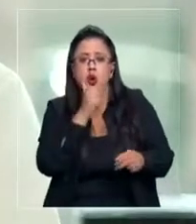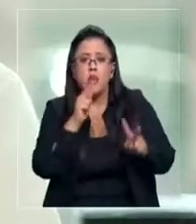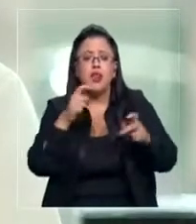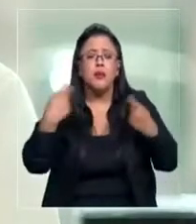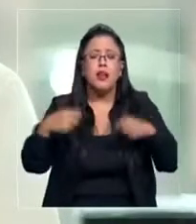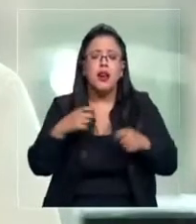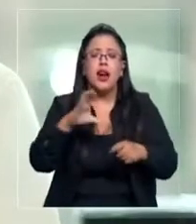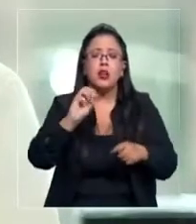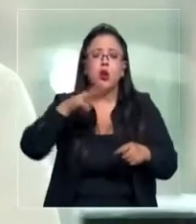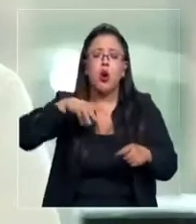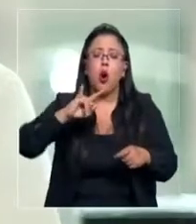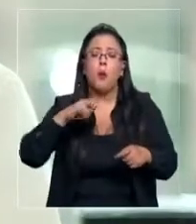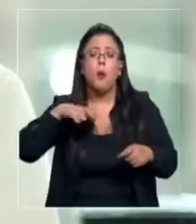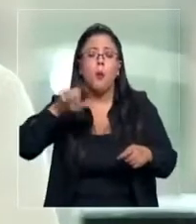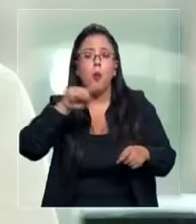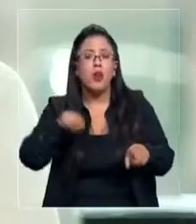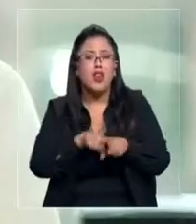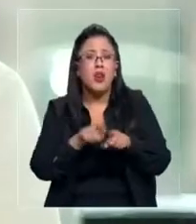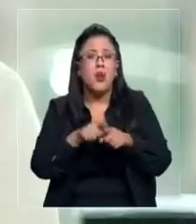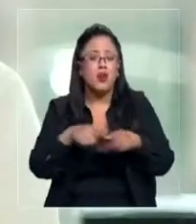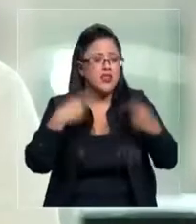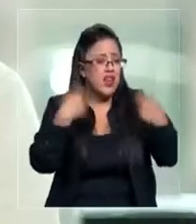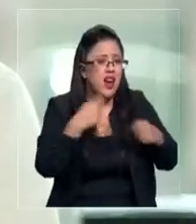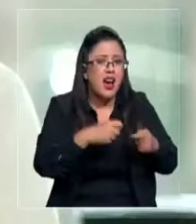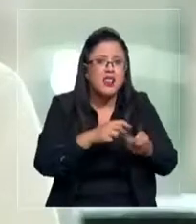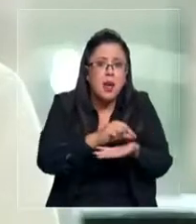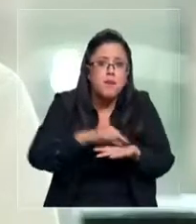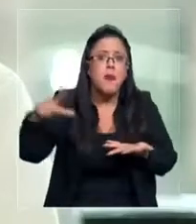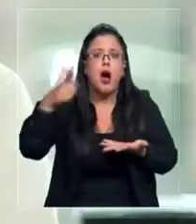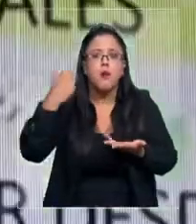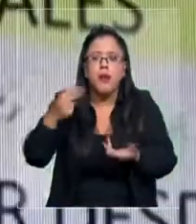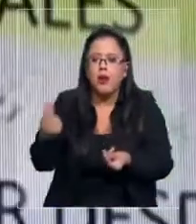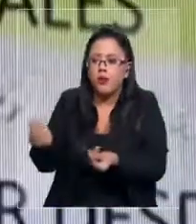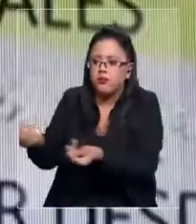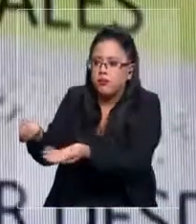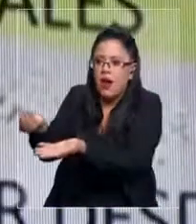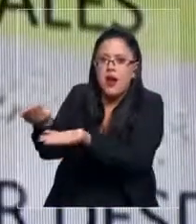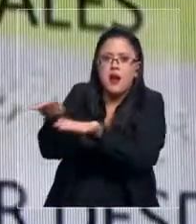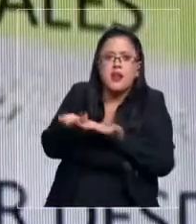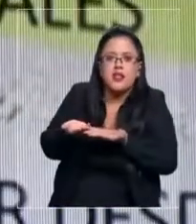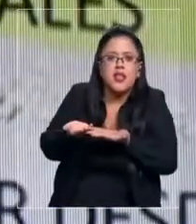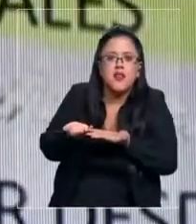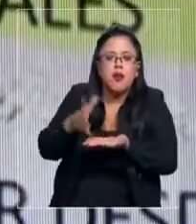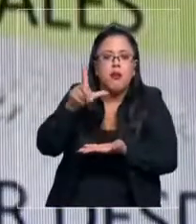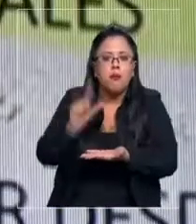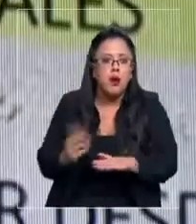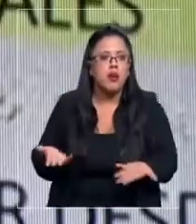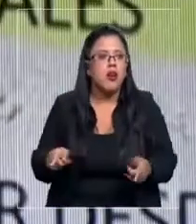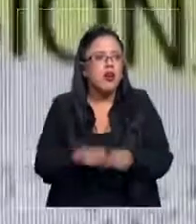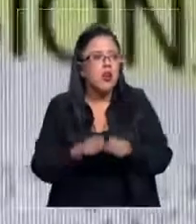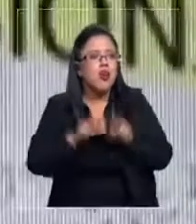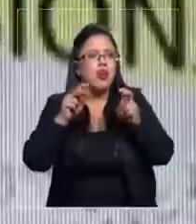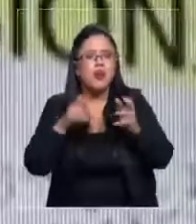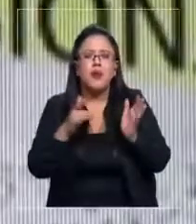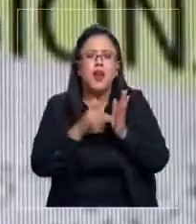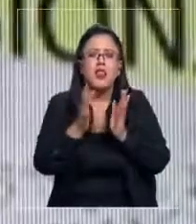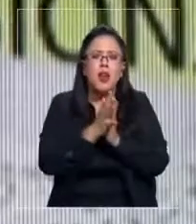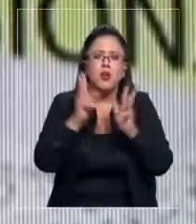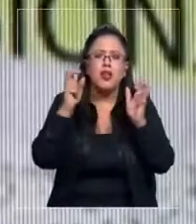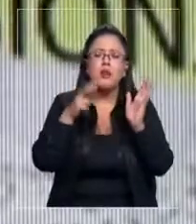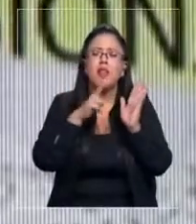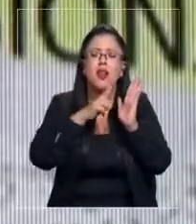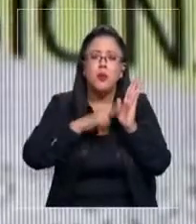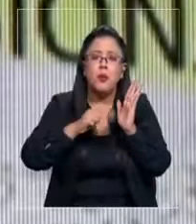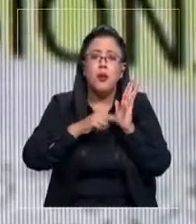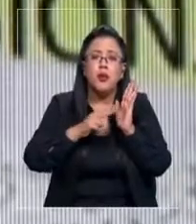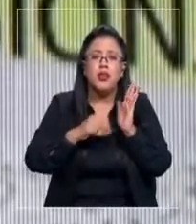sea, se gastó más la cuenta corriente que lo que se ha recibido a través de la recaudación de gastos comunes. No encontramos con deuda en continuaciones provisionales. Nos encontramos